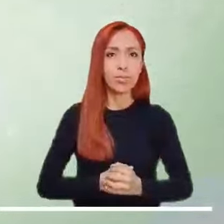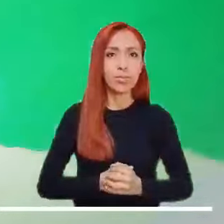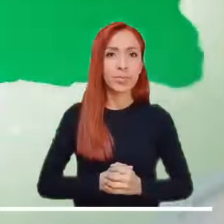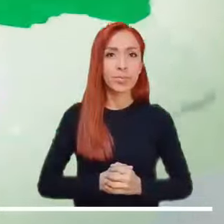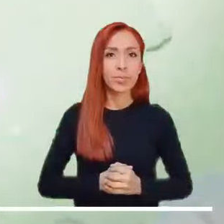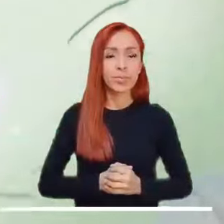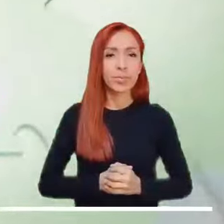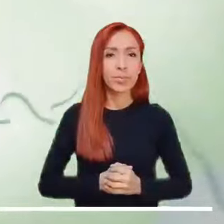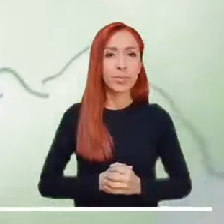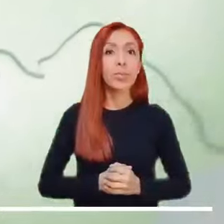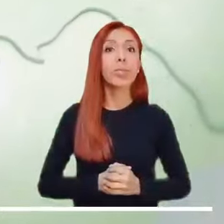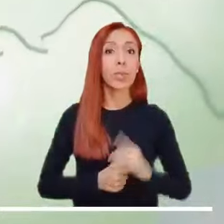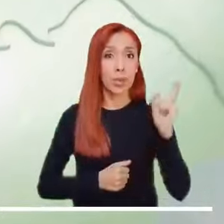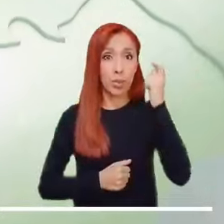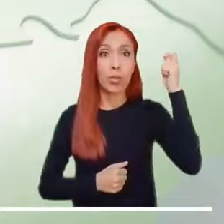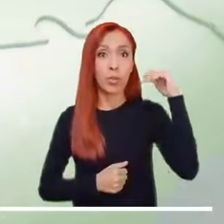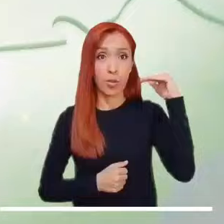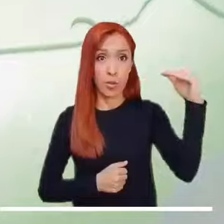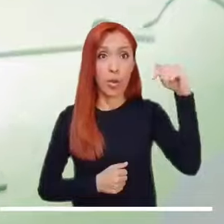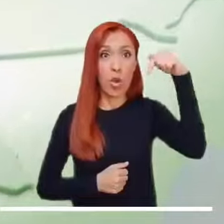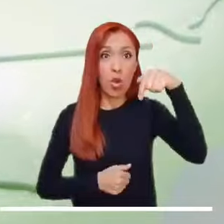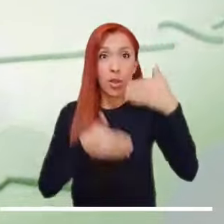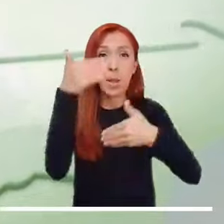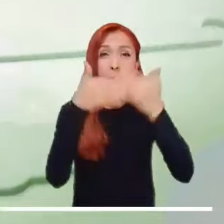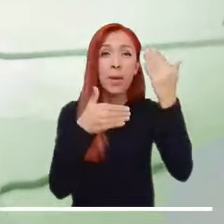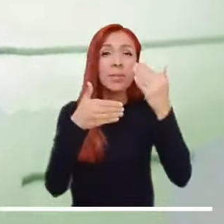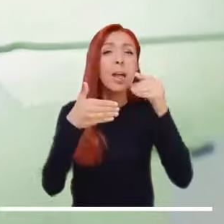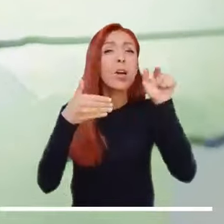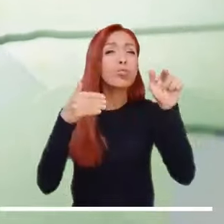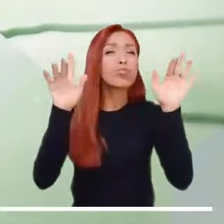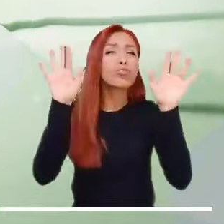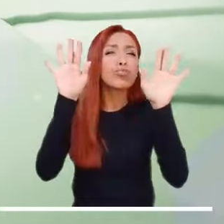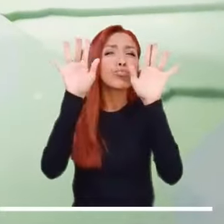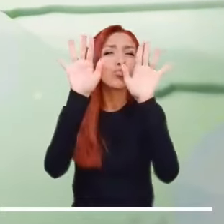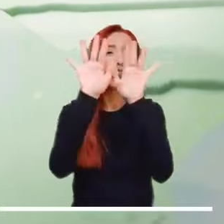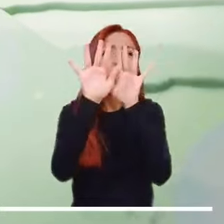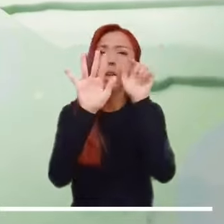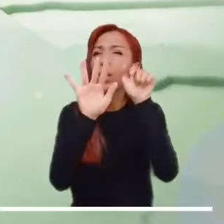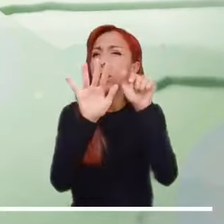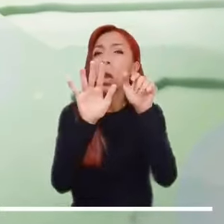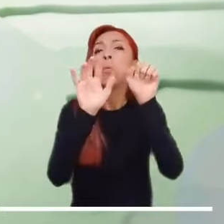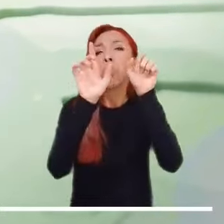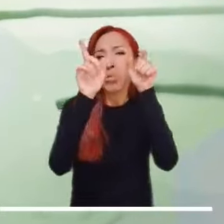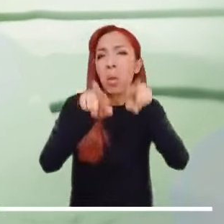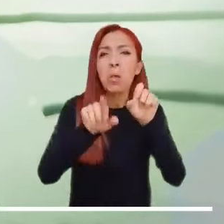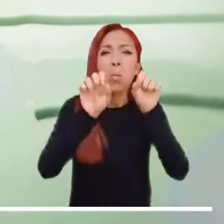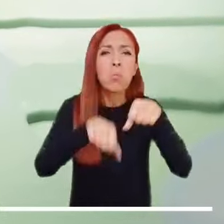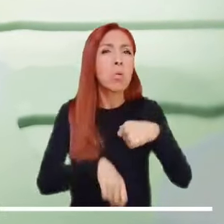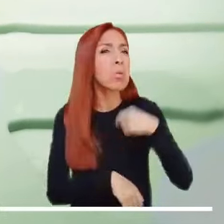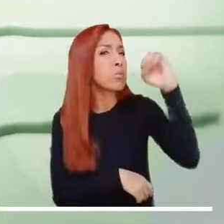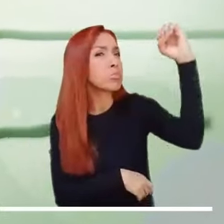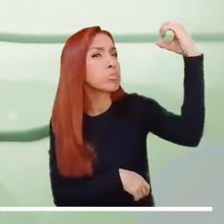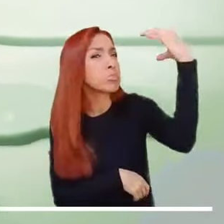La orinoquía iniciará el día con varios sistemas nublados acompañados por intervalos soleados.